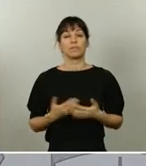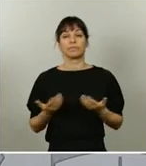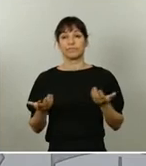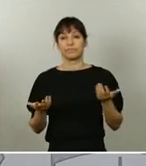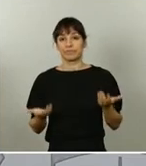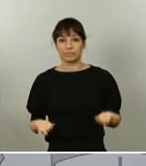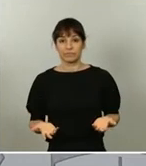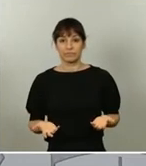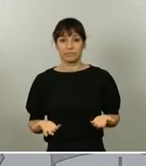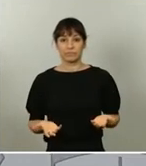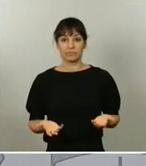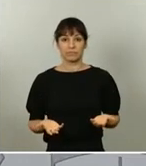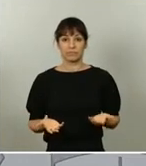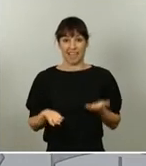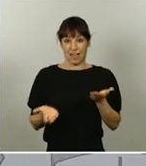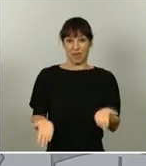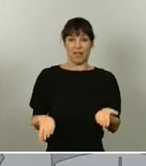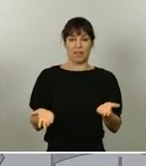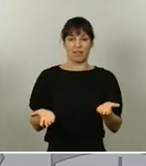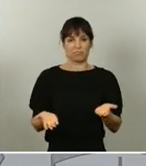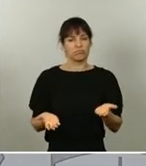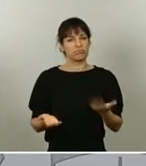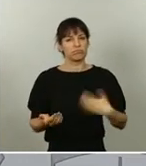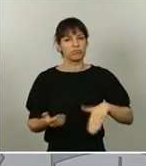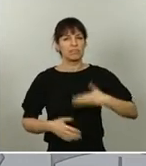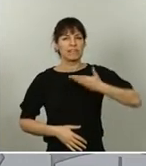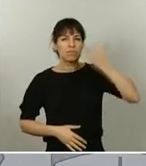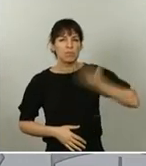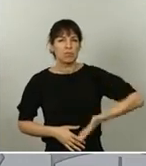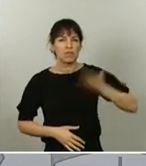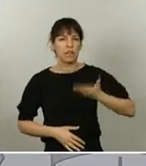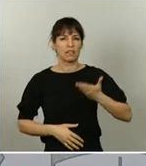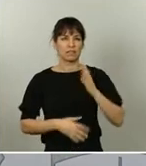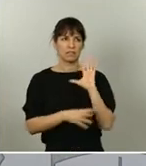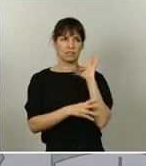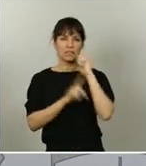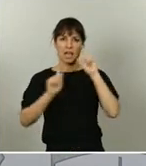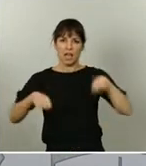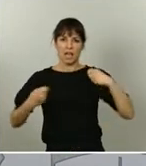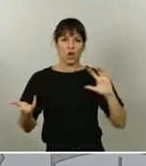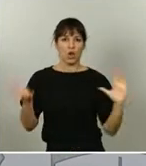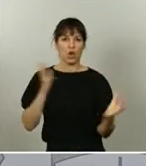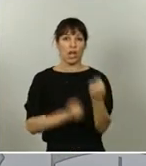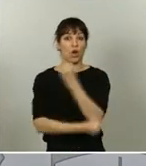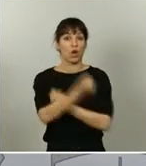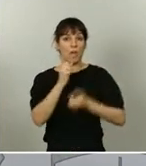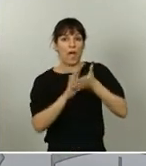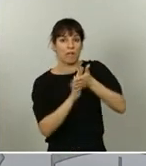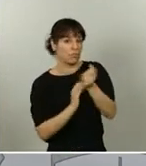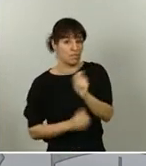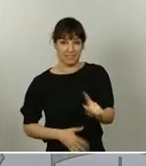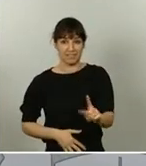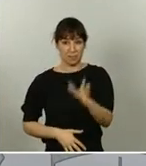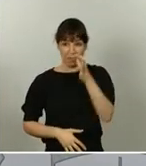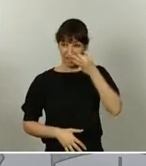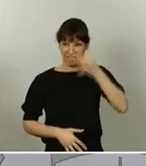a estas alturas la importancia que tiene la transición ecológica de nuestra economía en una época en la que la emergencia climática es uno de